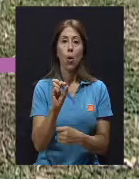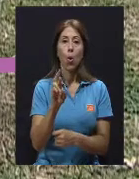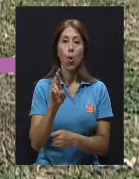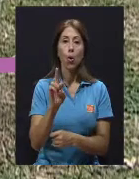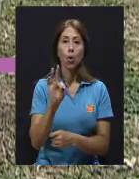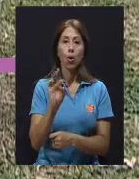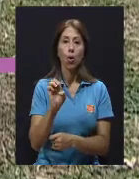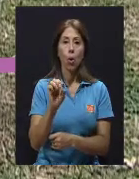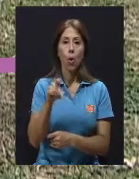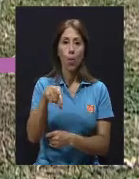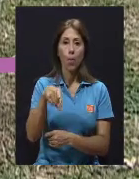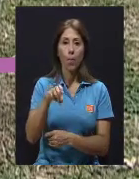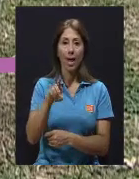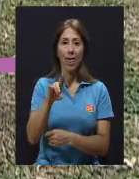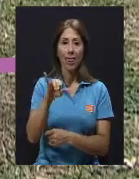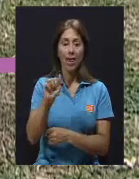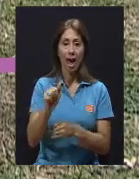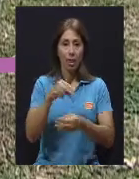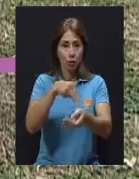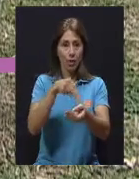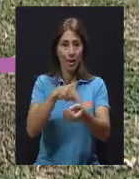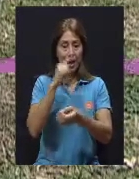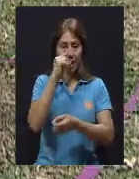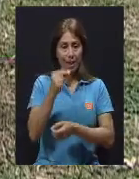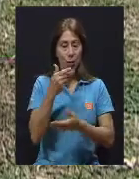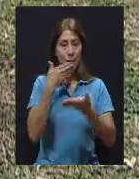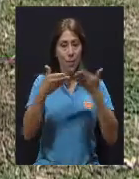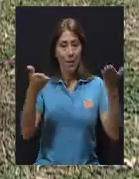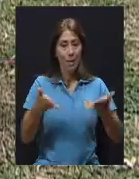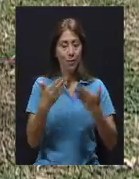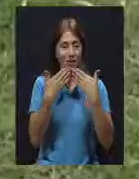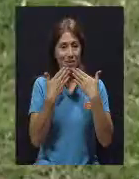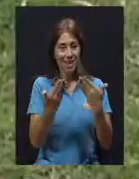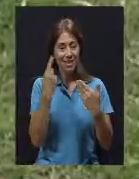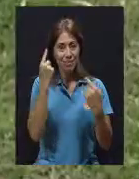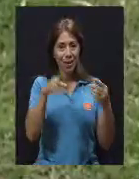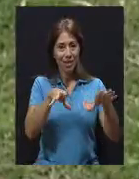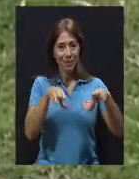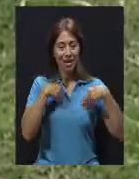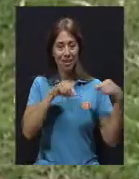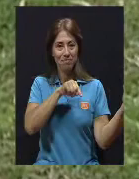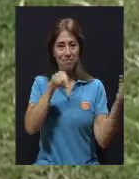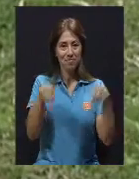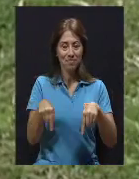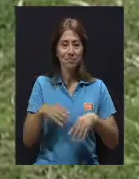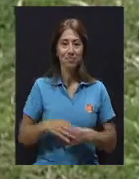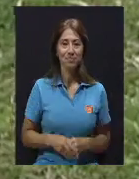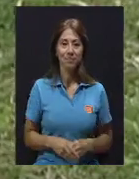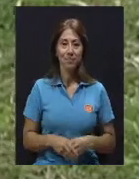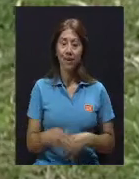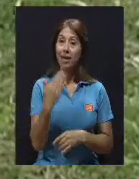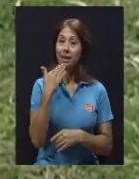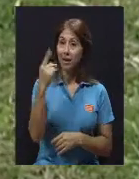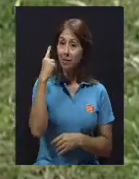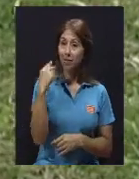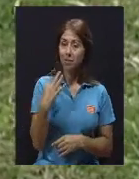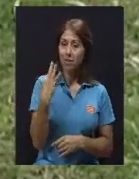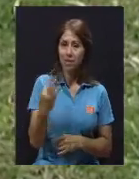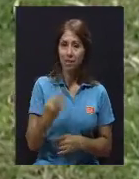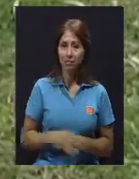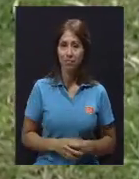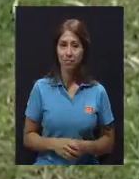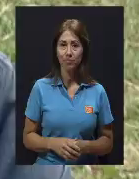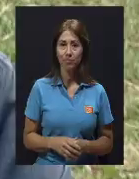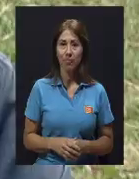del hospital Calderón Guardia, a le damos la más cordial bienvenida. Muchísimas gracias por aceptar la invitación, doña Julia. Muchas gracias por